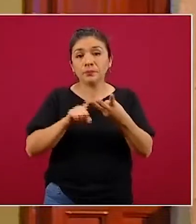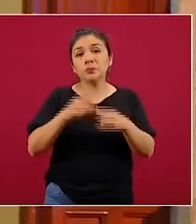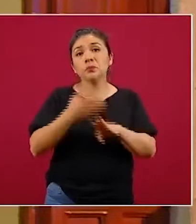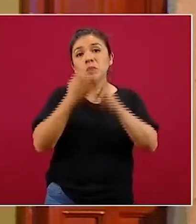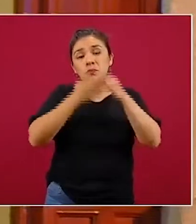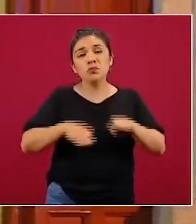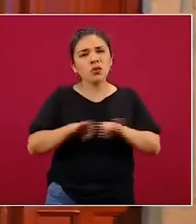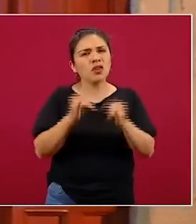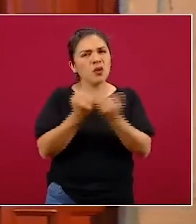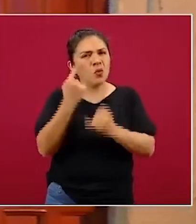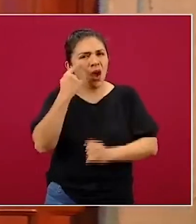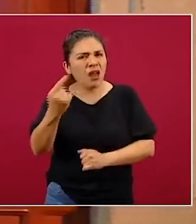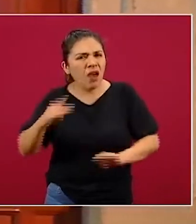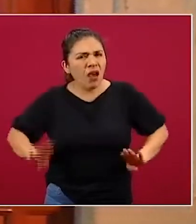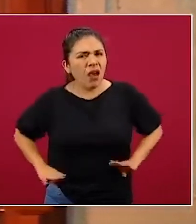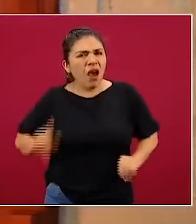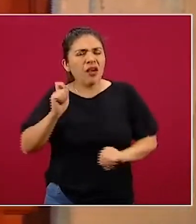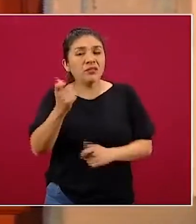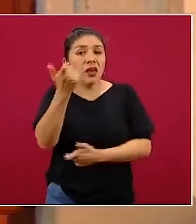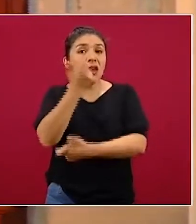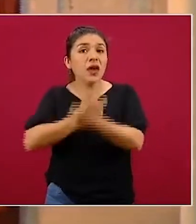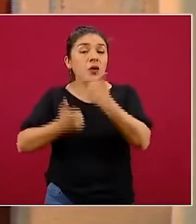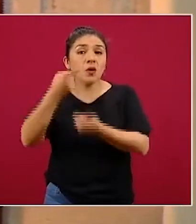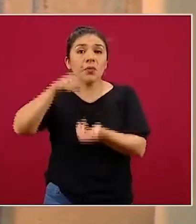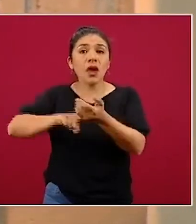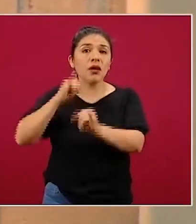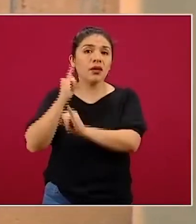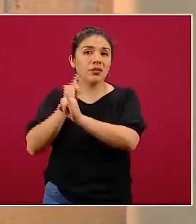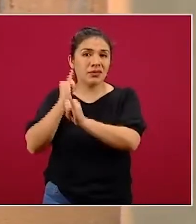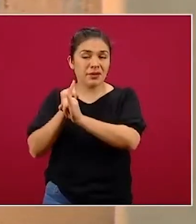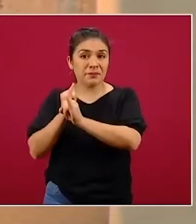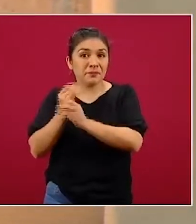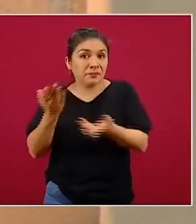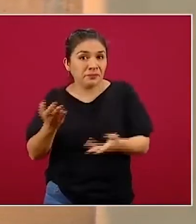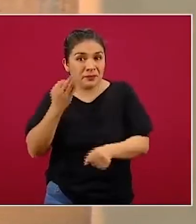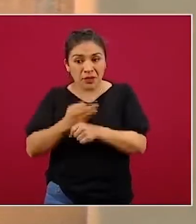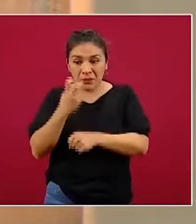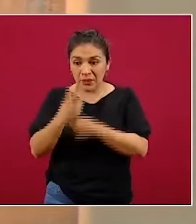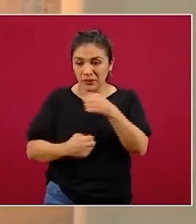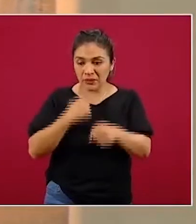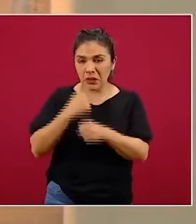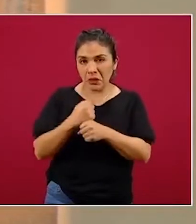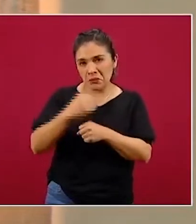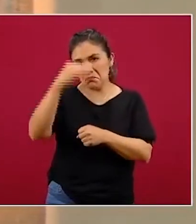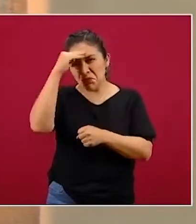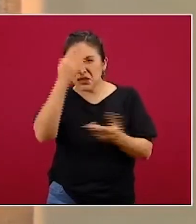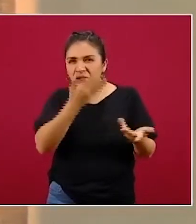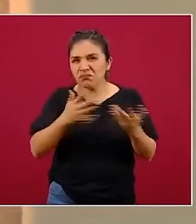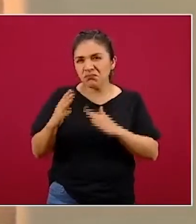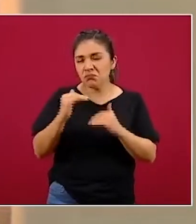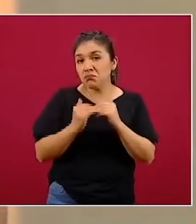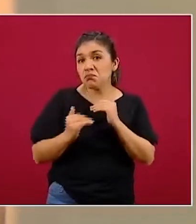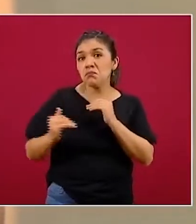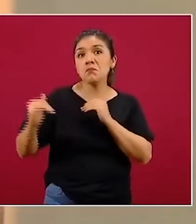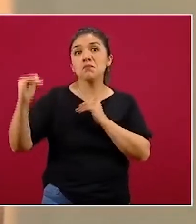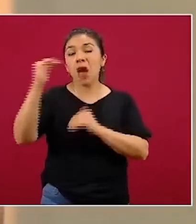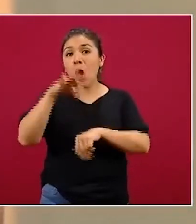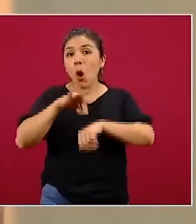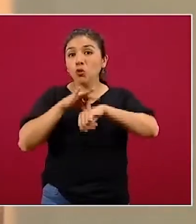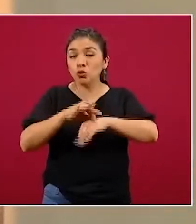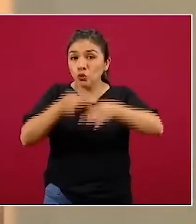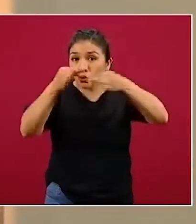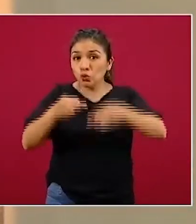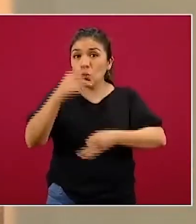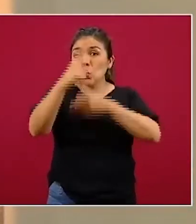importante que está sucediendo, es sobre la economía digital. En este año se estima que el crecimiento real,